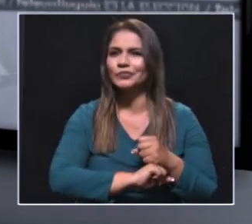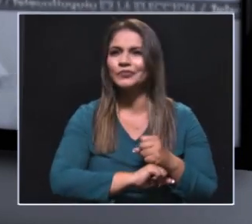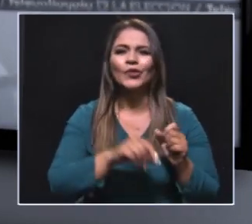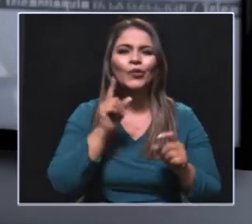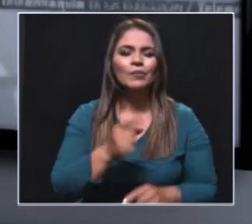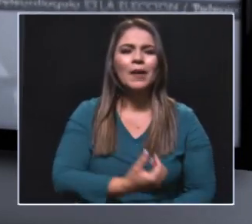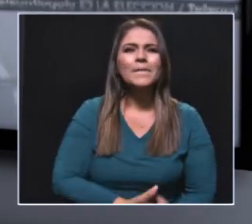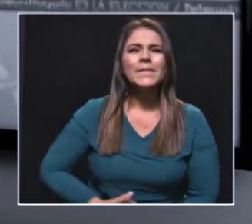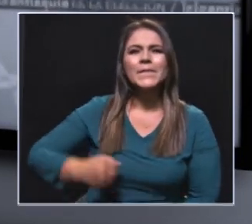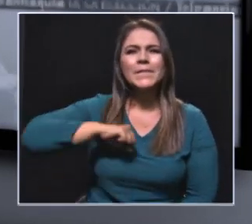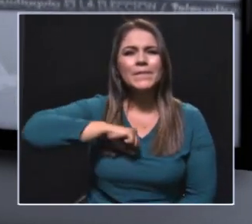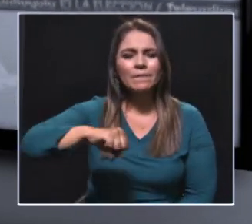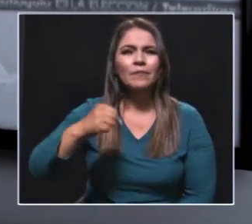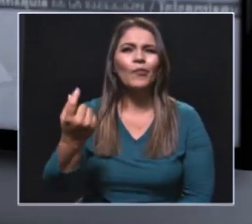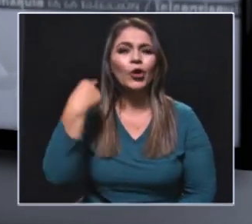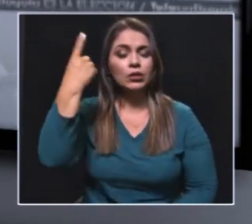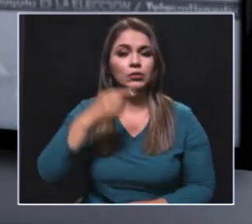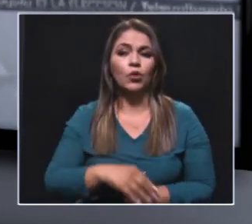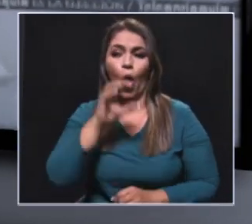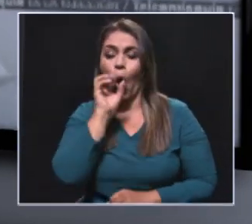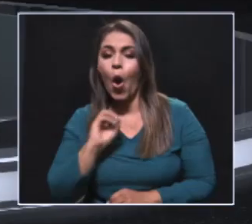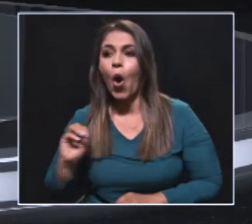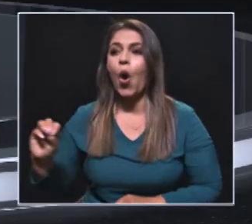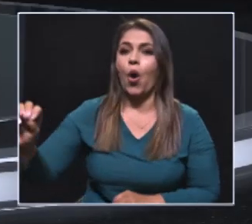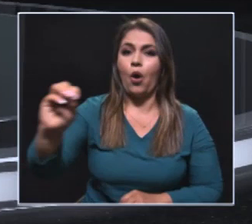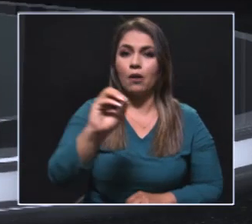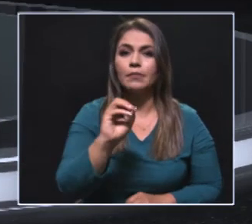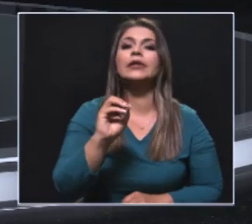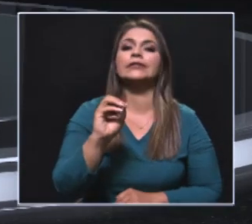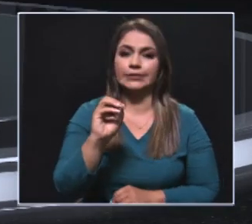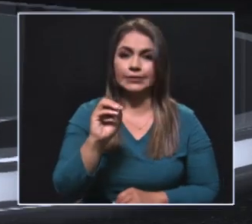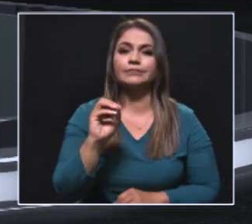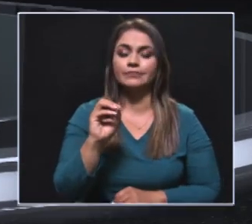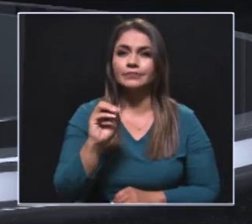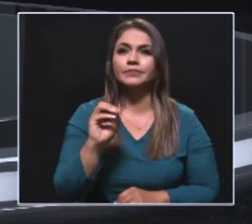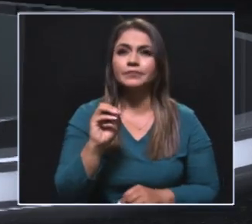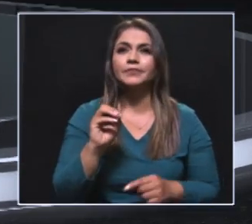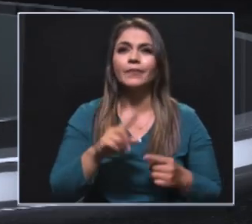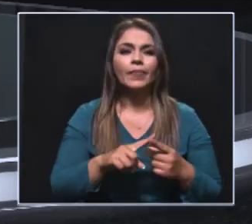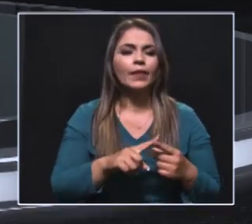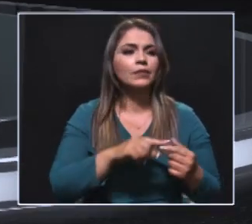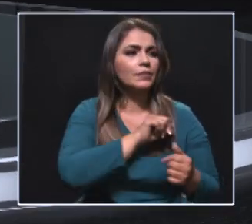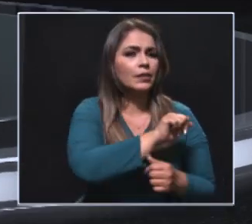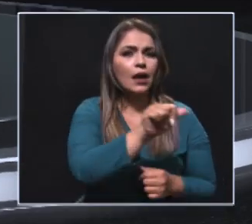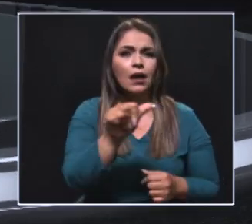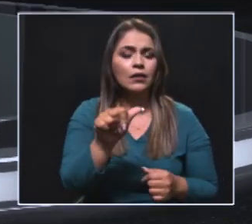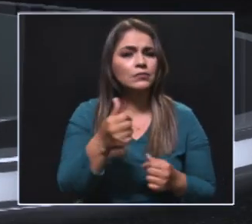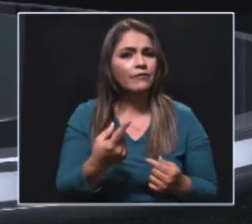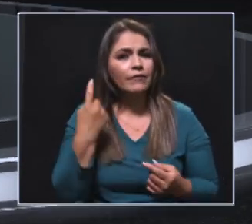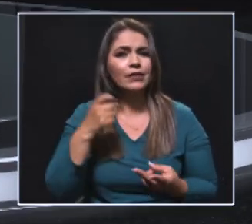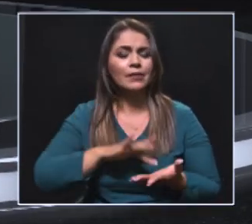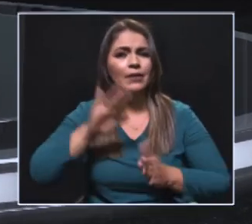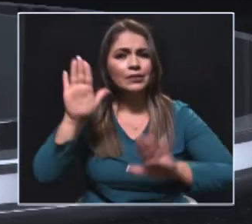ese machismo político también se da, no solamente en quien elige como hombre una candidatura, también en las mujeres que no han querido